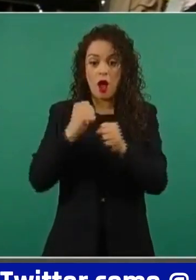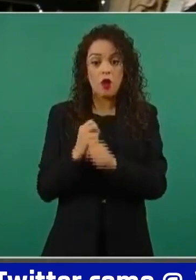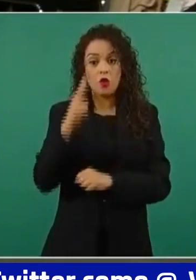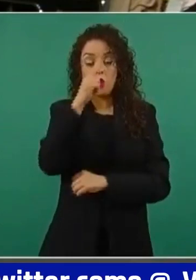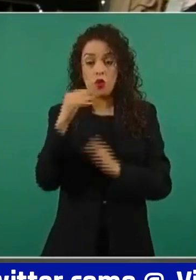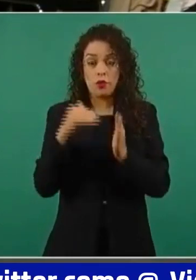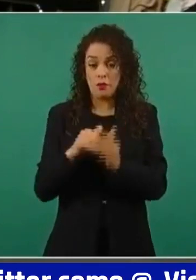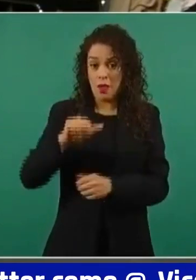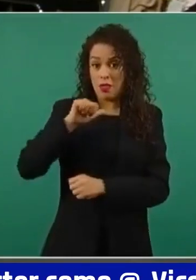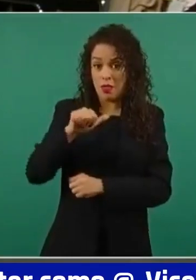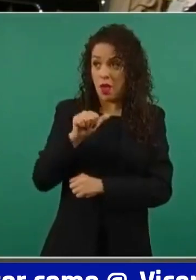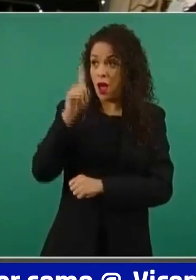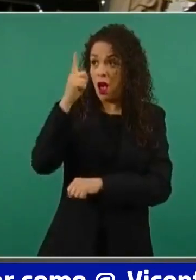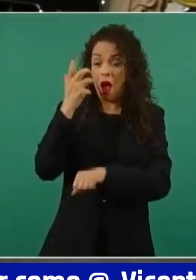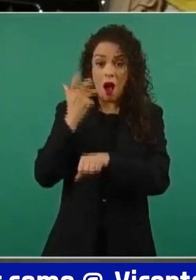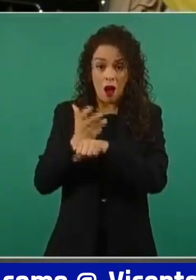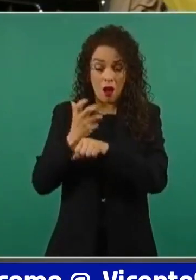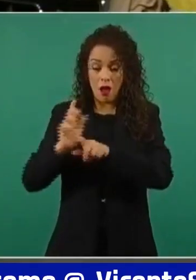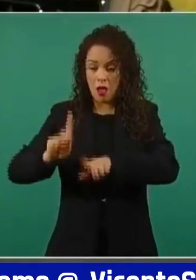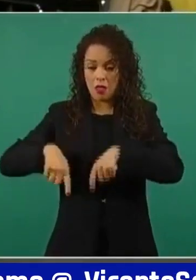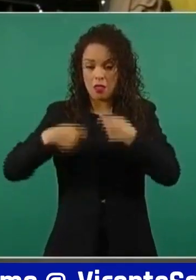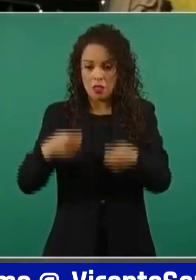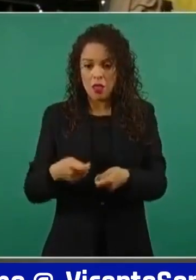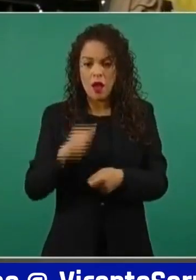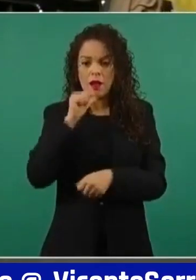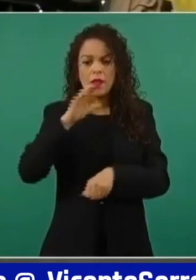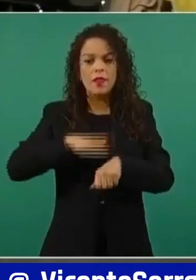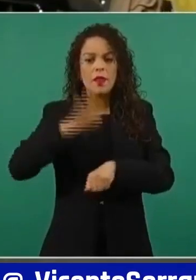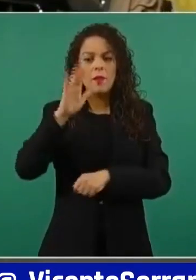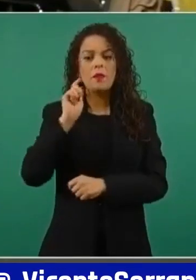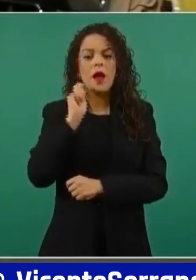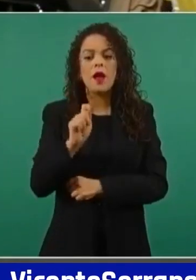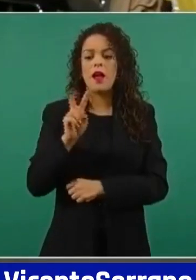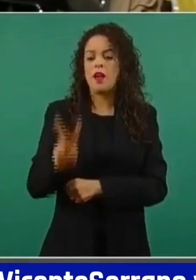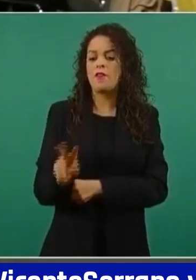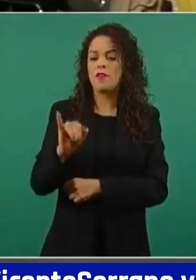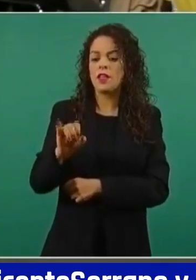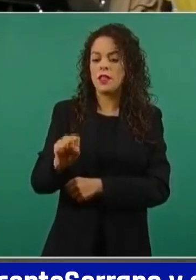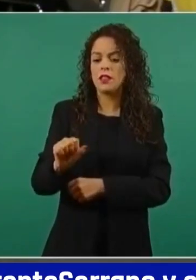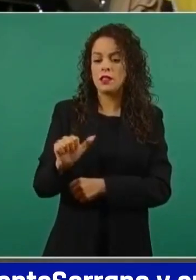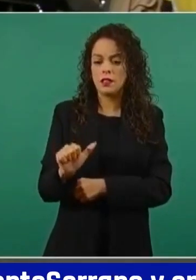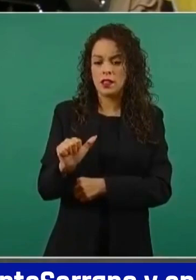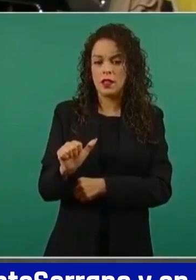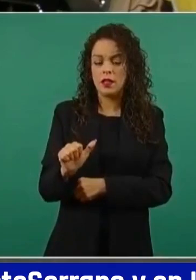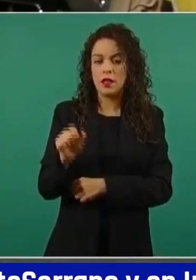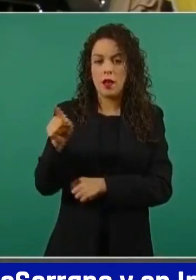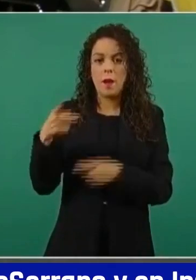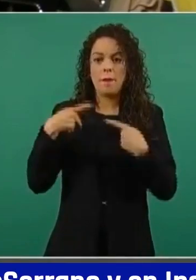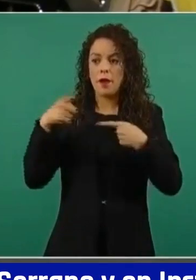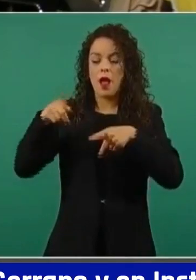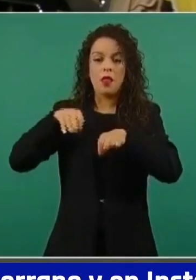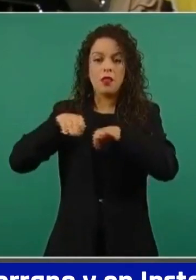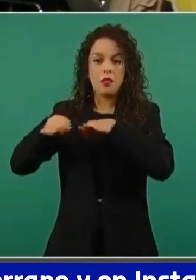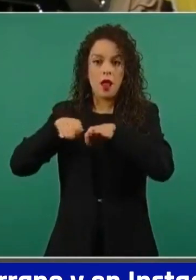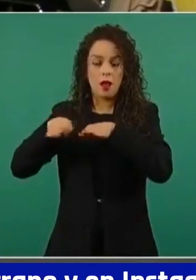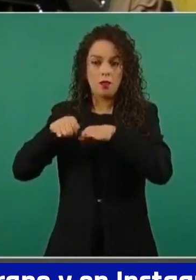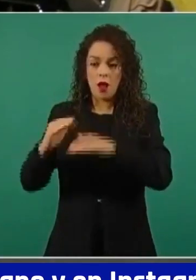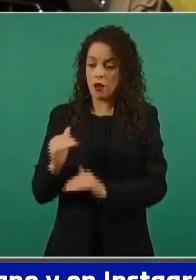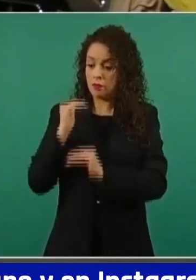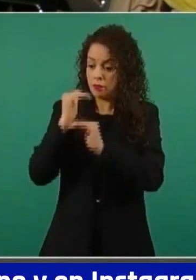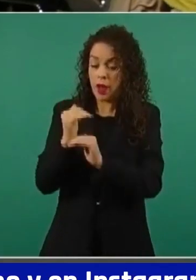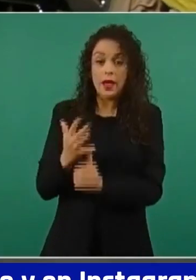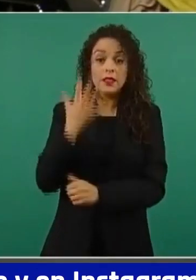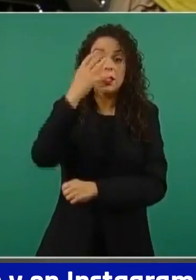Unidos nada más les concedió una visa a los trabajadores consulares por cinco años.